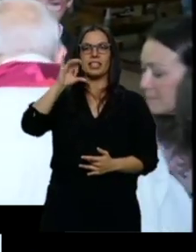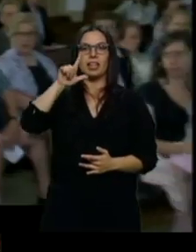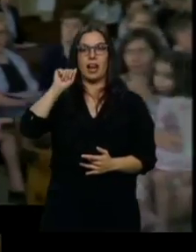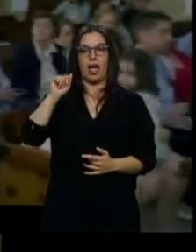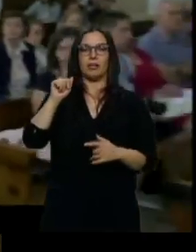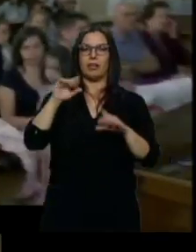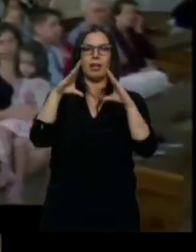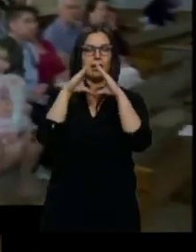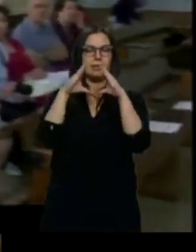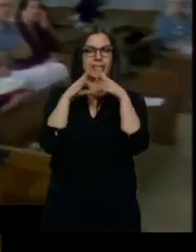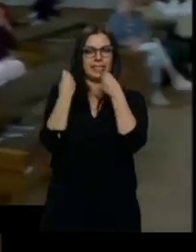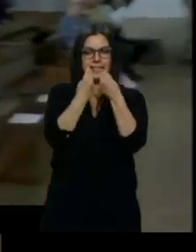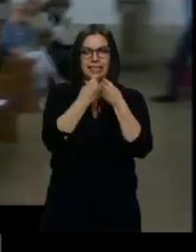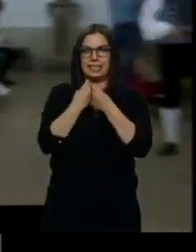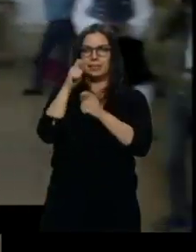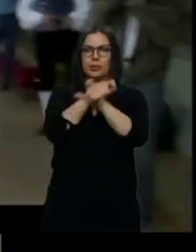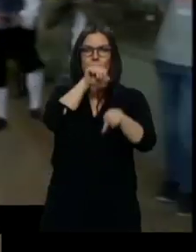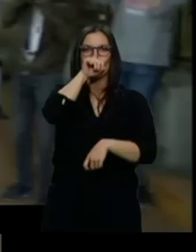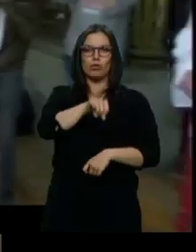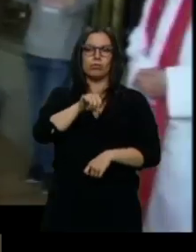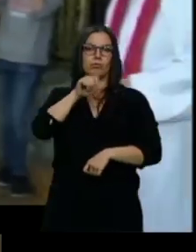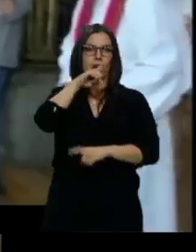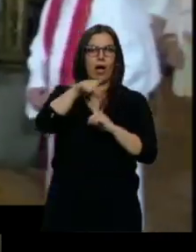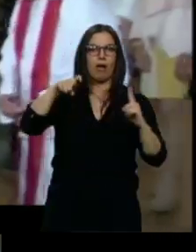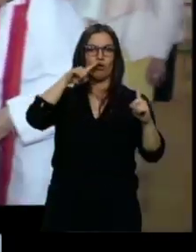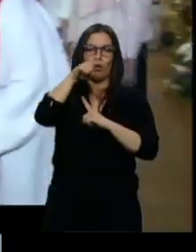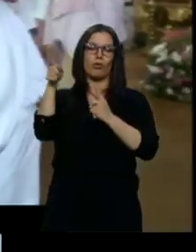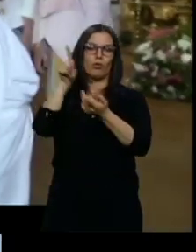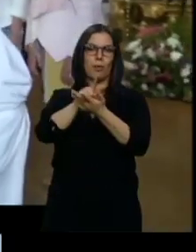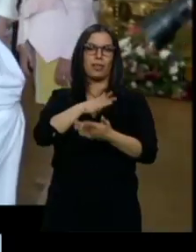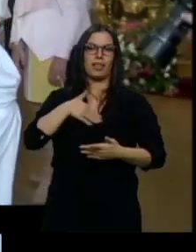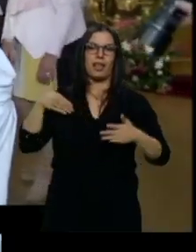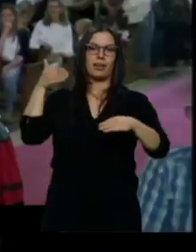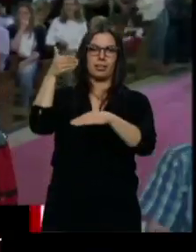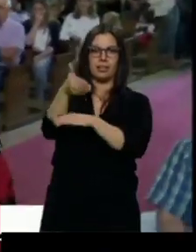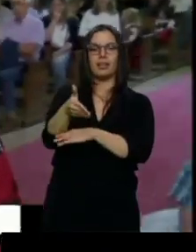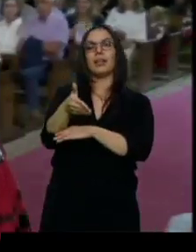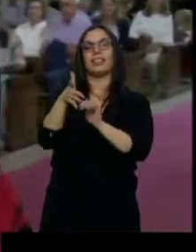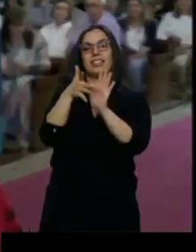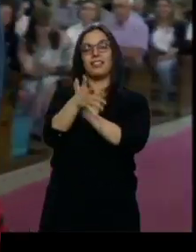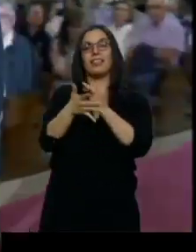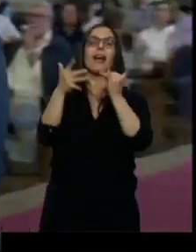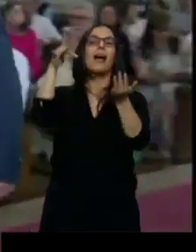devoción entre los fieles y que un año más no quisieron perderse esta cita que ponía fin al Día de la Tierra.